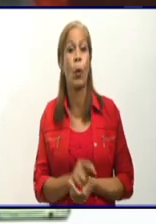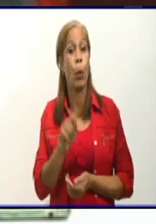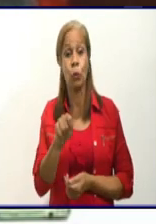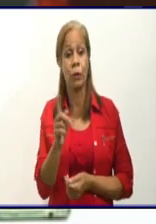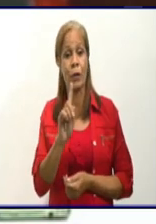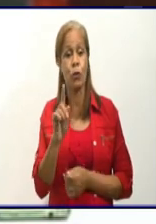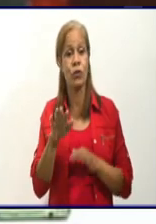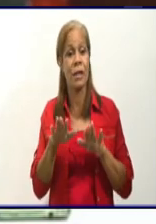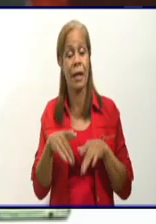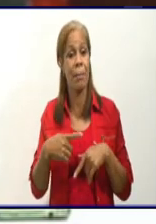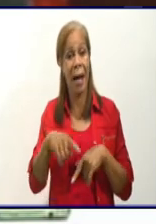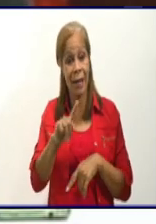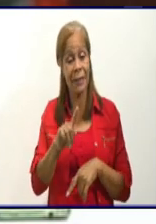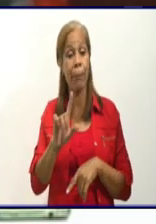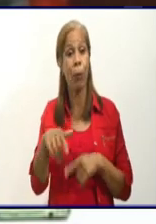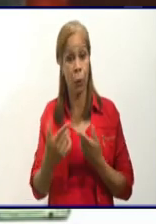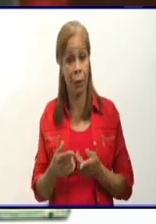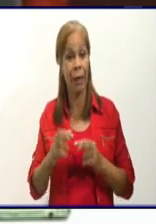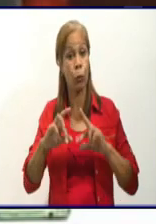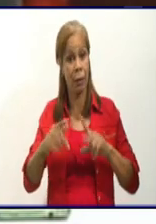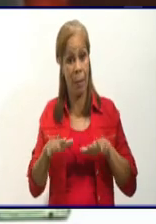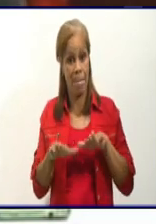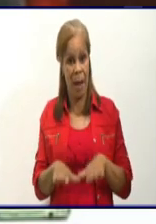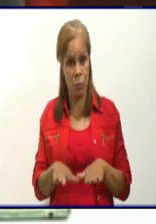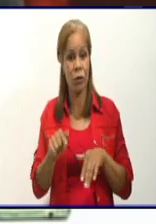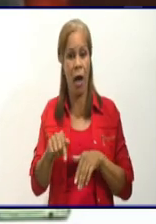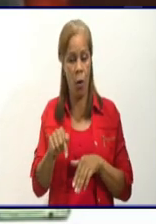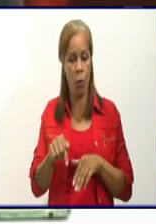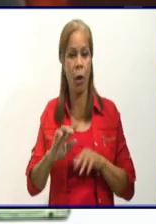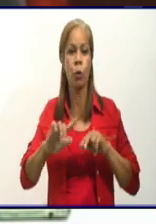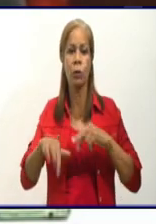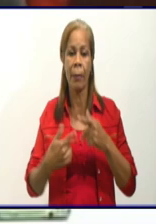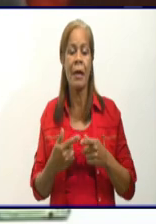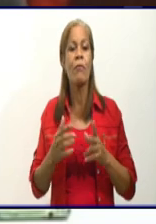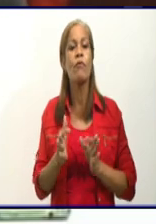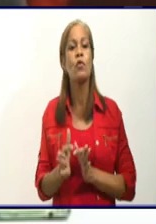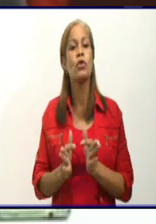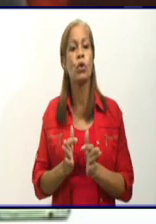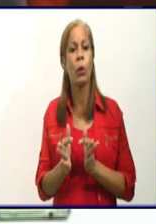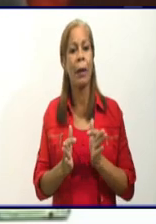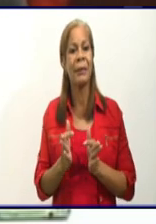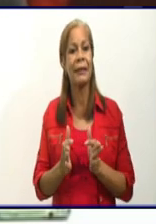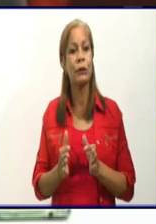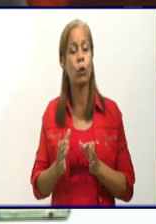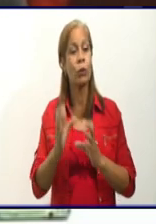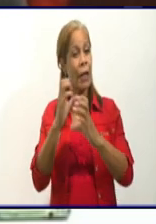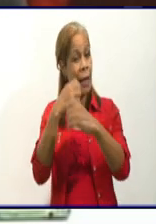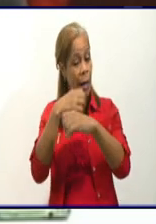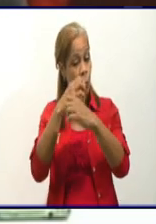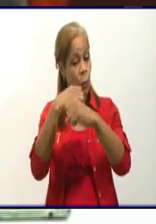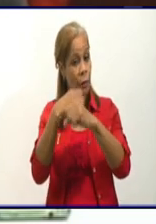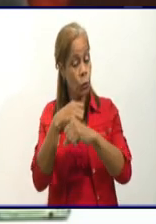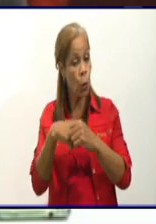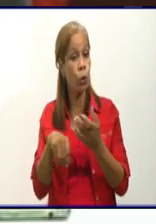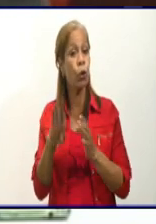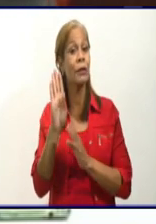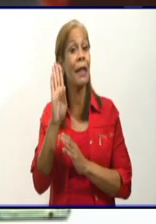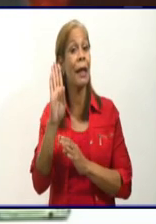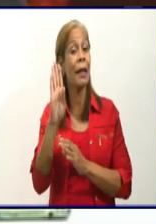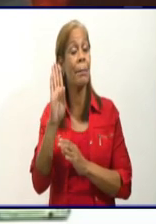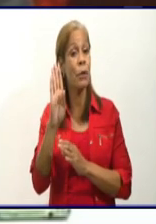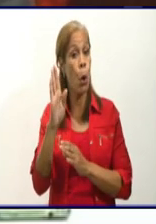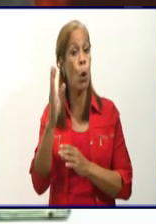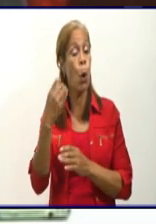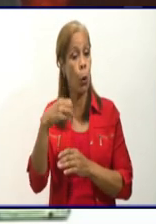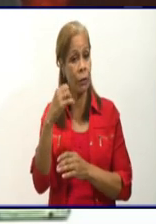porque en minutos, tras la pausa, estaremos conversando sobre el funcionamiento del Laboratorio Provincial de Biología Molecular, que se